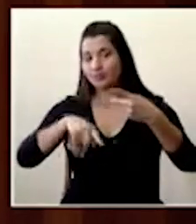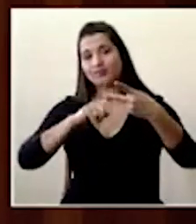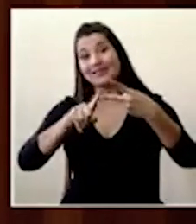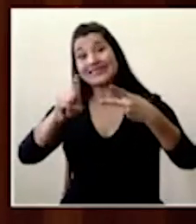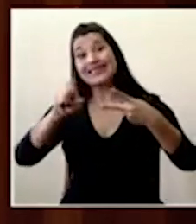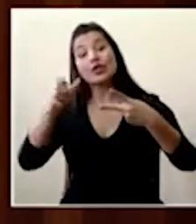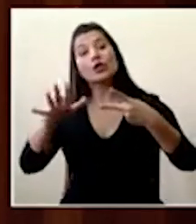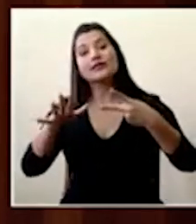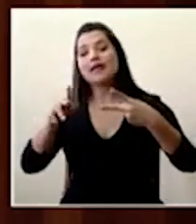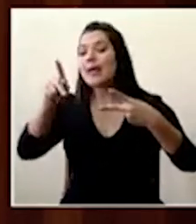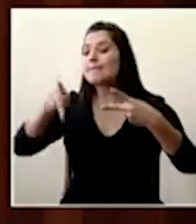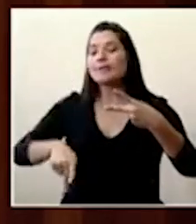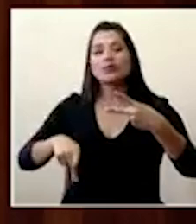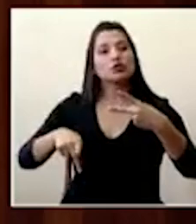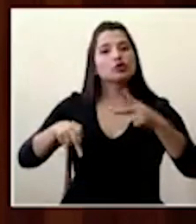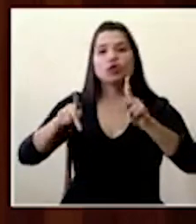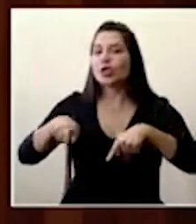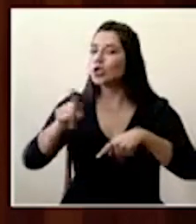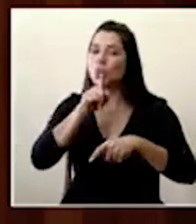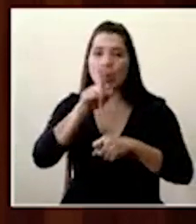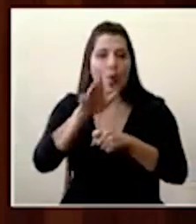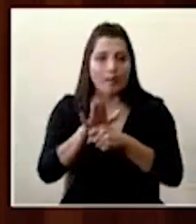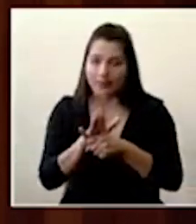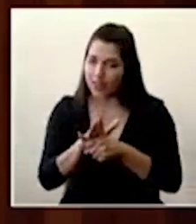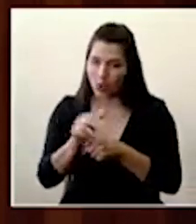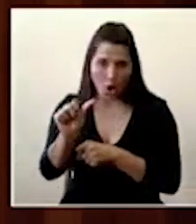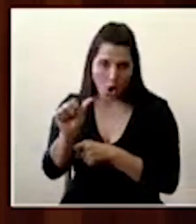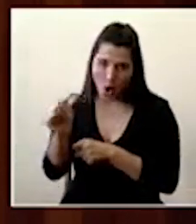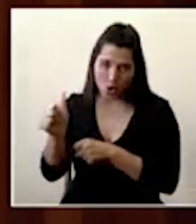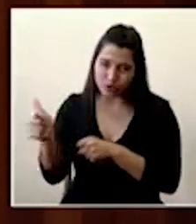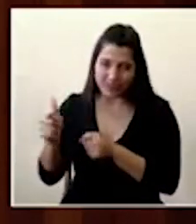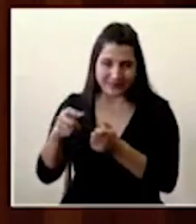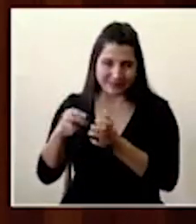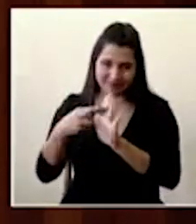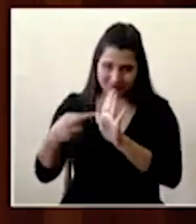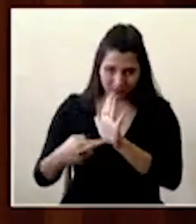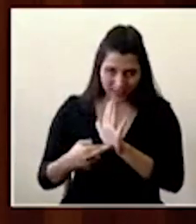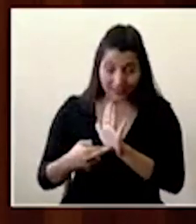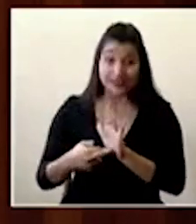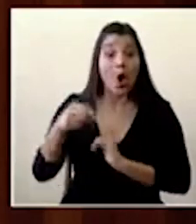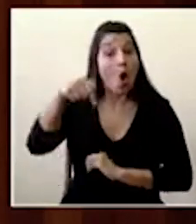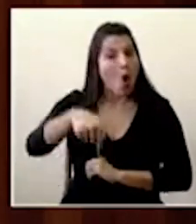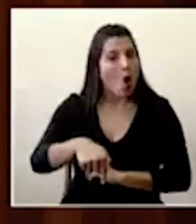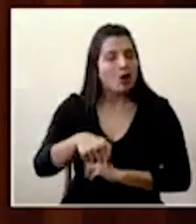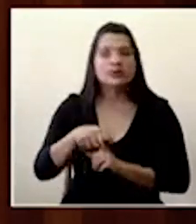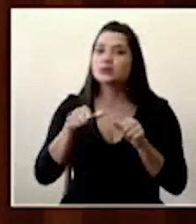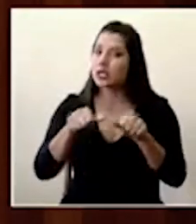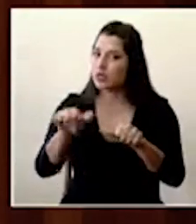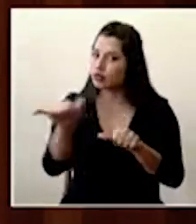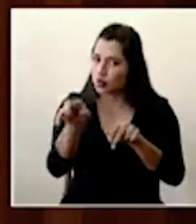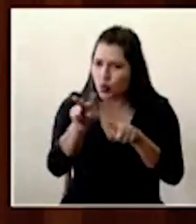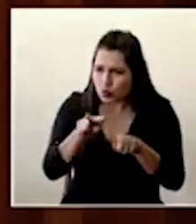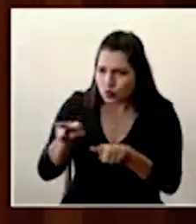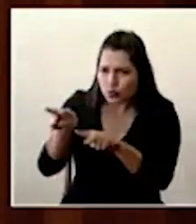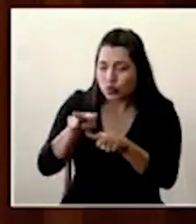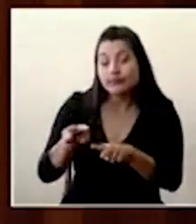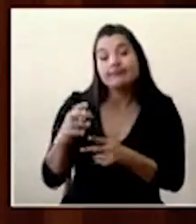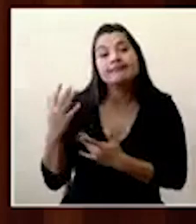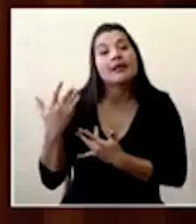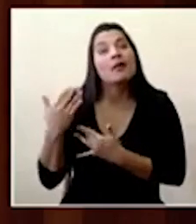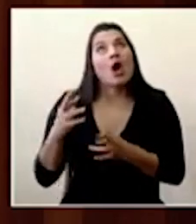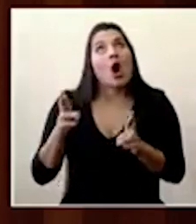incumplieron varias medidas a la vez. El día de hoy vamos con lo mismo. Esperaríamos que esta cantidad de